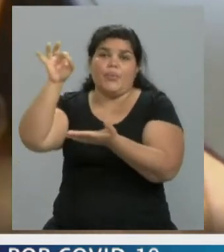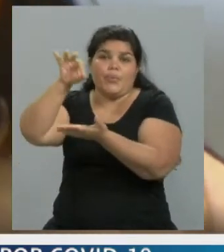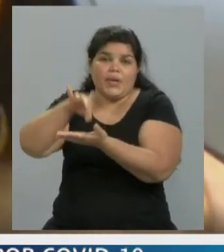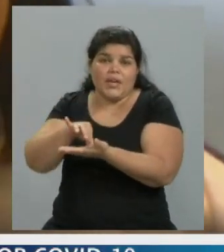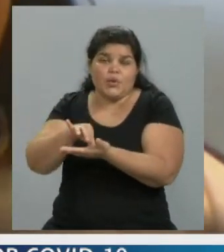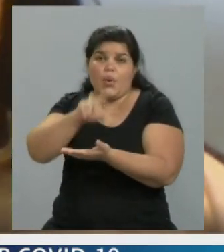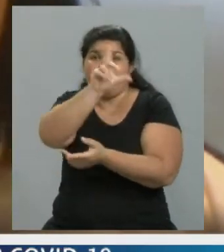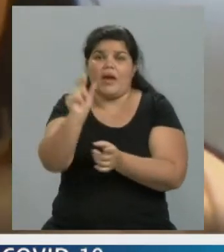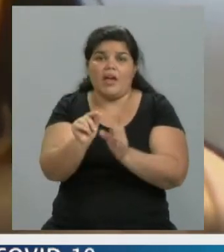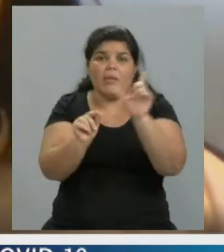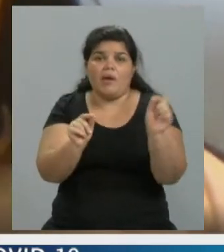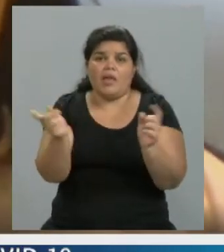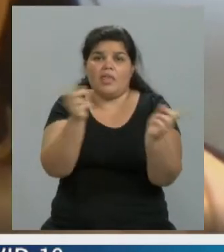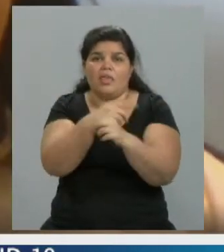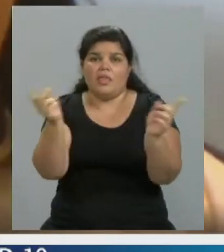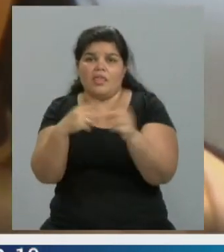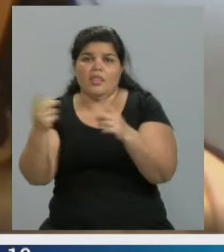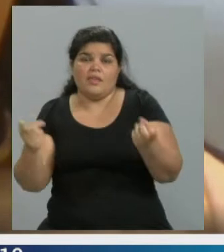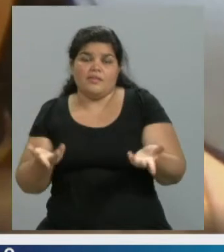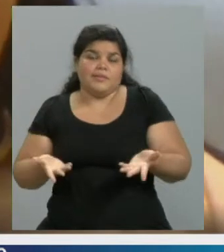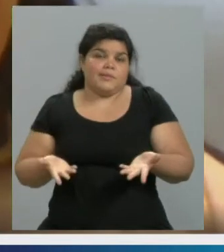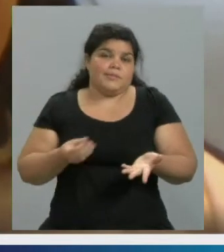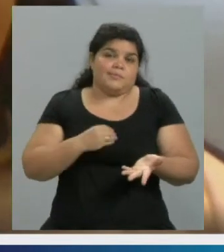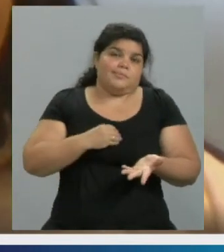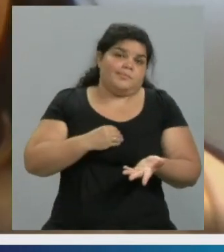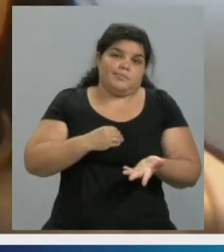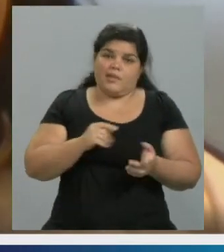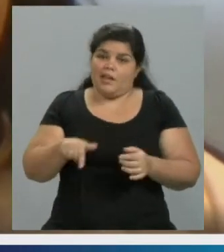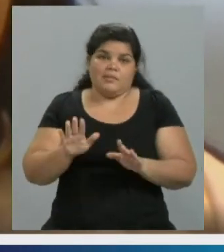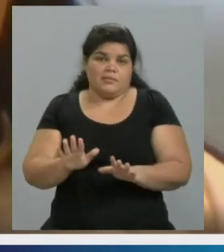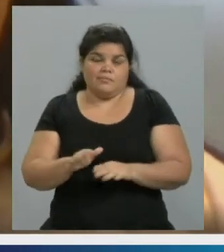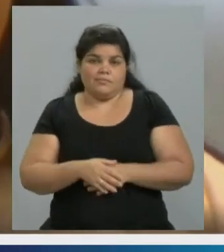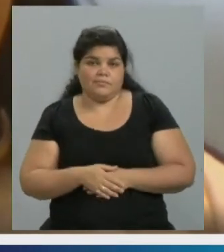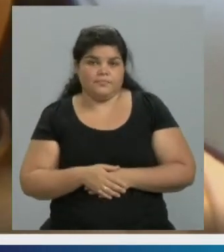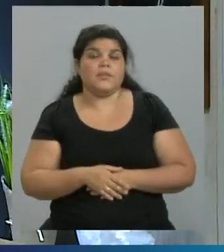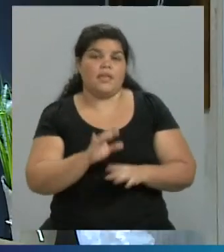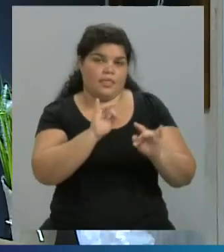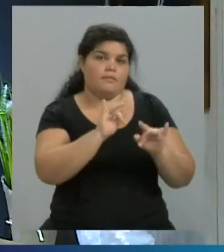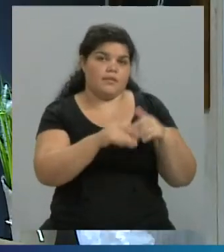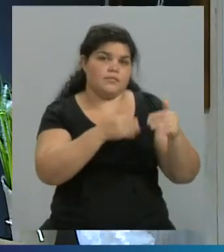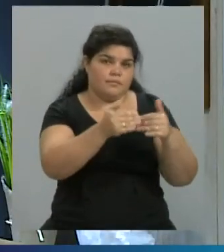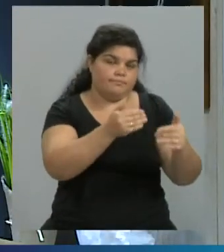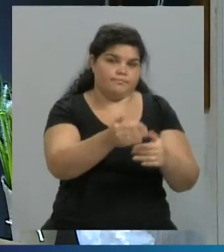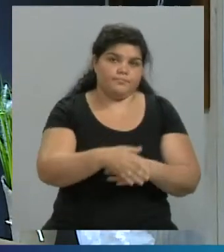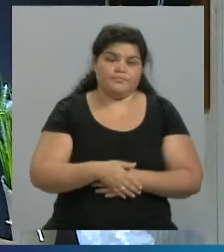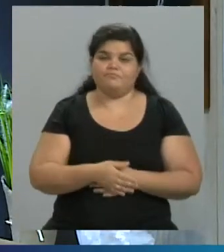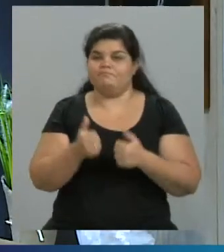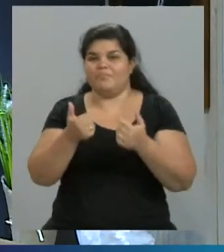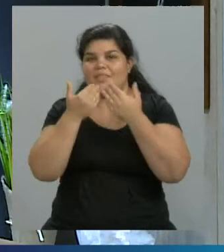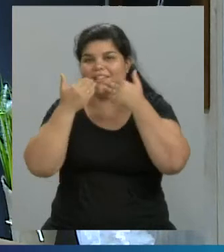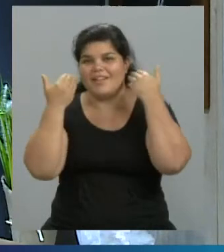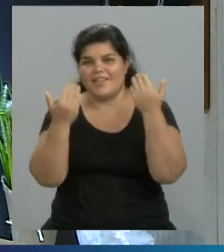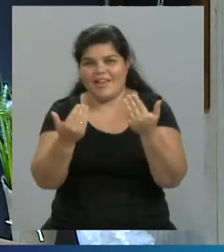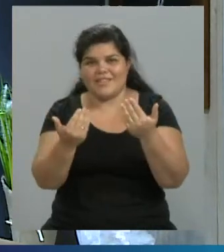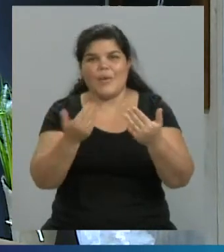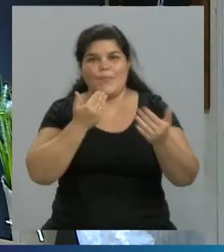país en país y lamentablemente nos ocurre eso. Cada vez se complica mucho más. Muchísimas gracias, Katia, por estos minutos